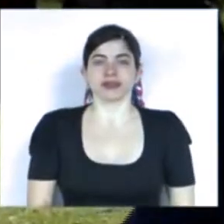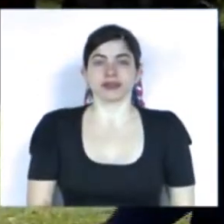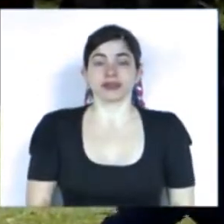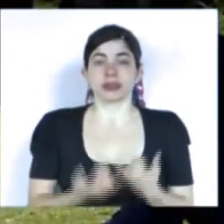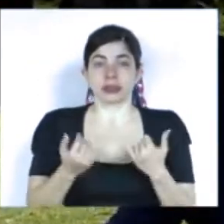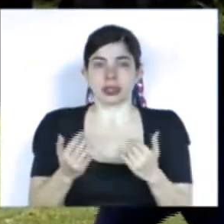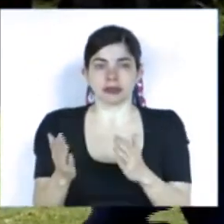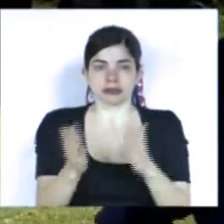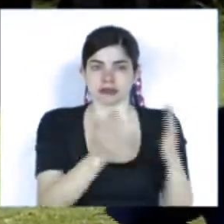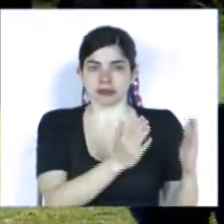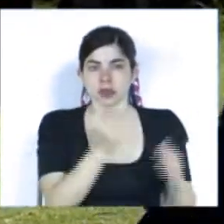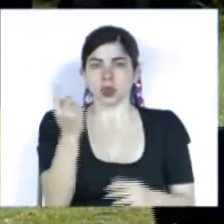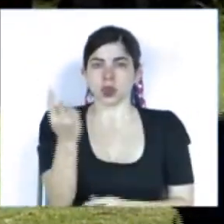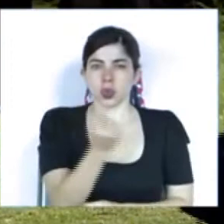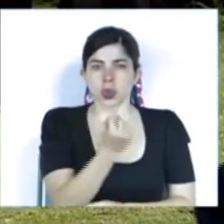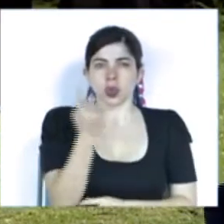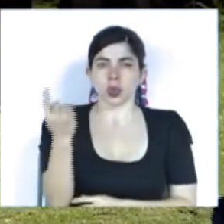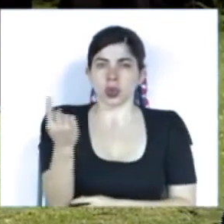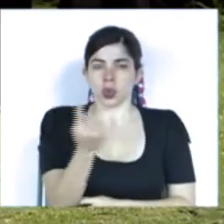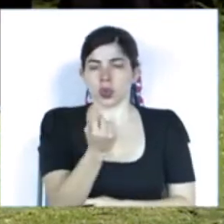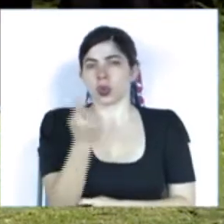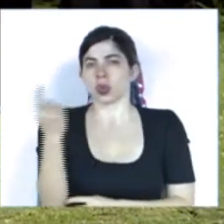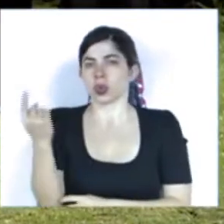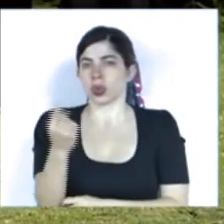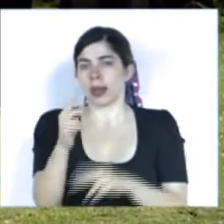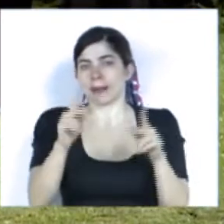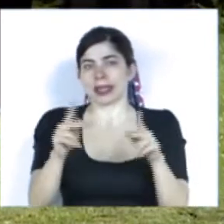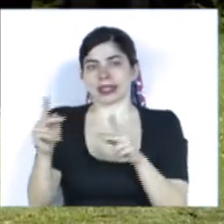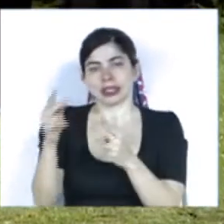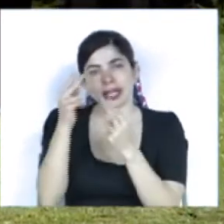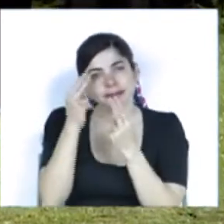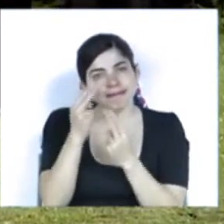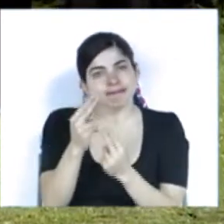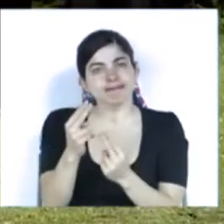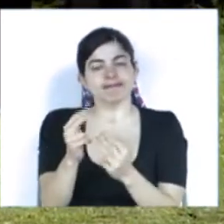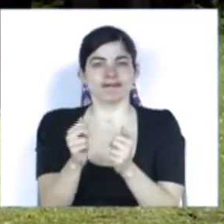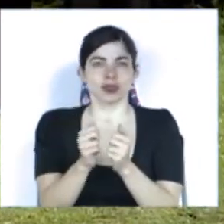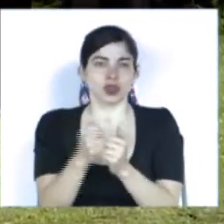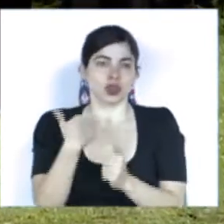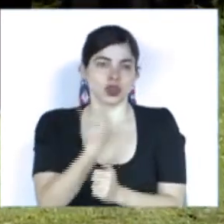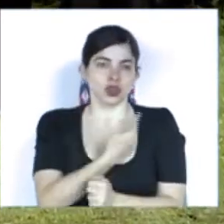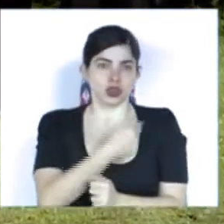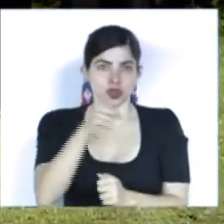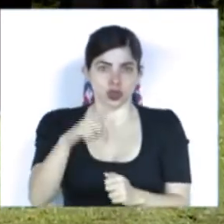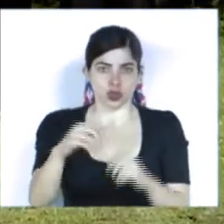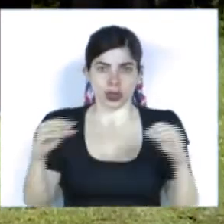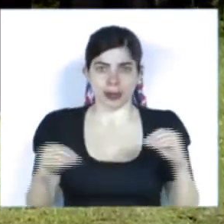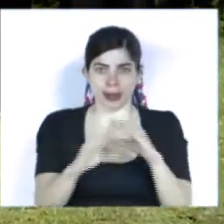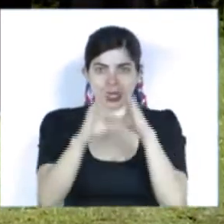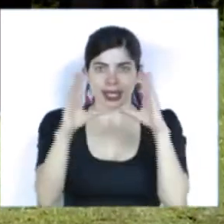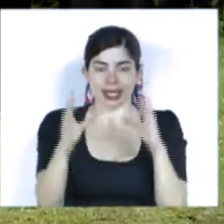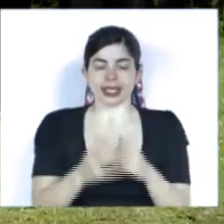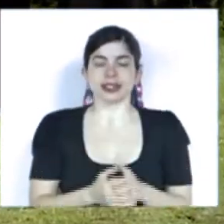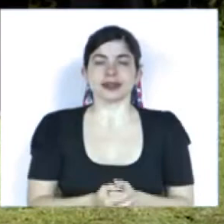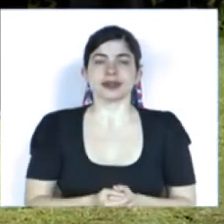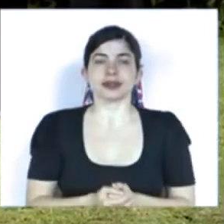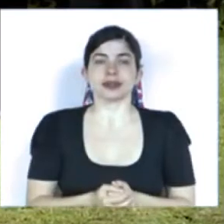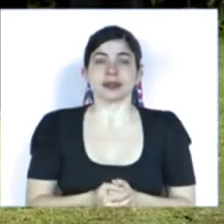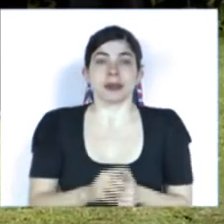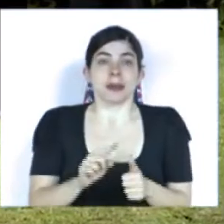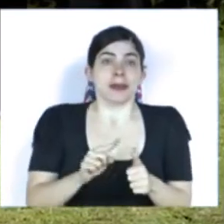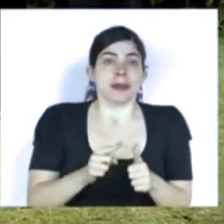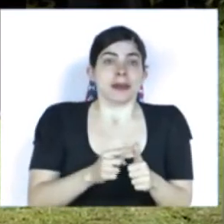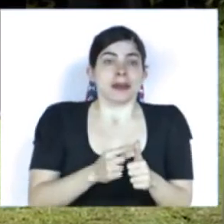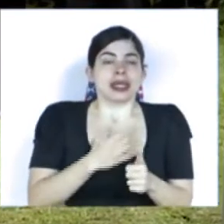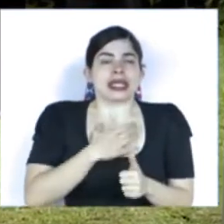Iremos conociendo uno a uno a las personas condecoradas que nos acompañan esta mañana. En primera